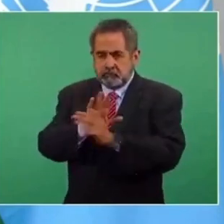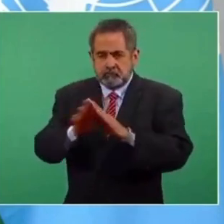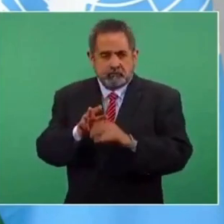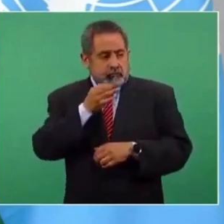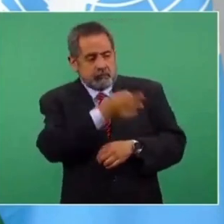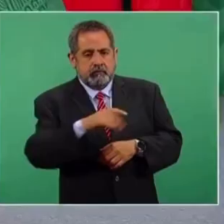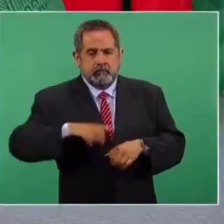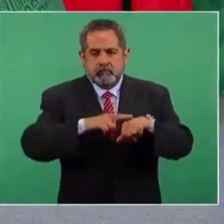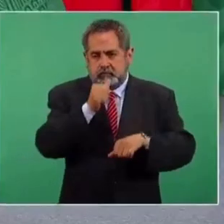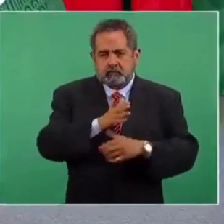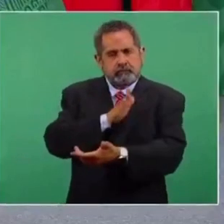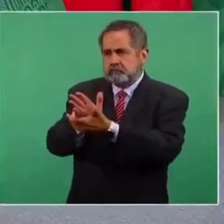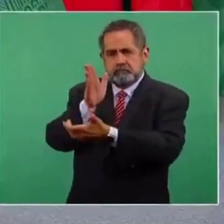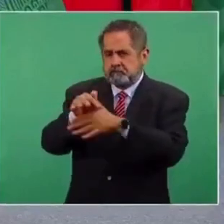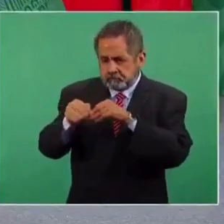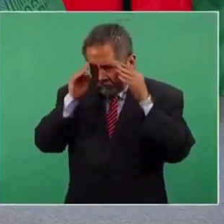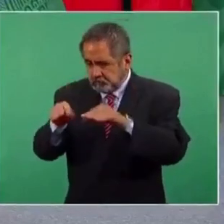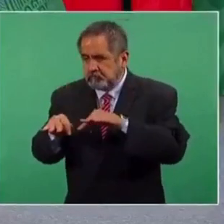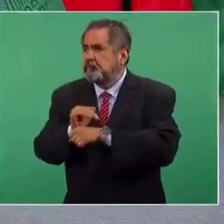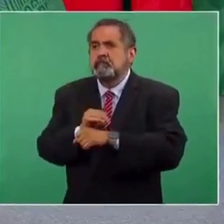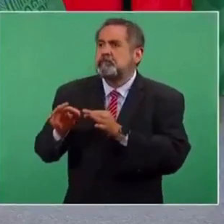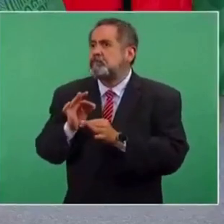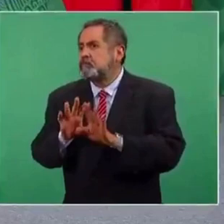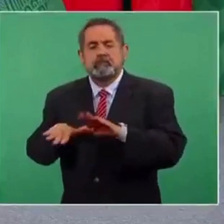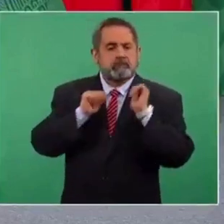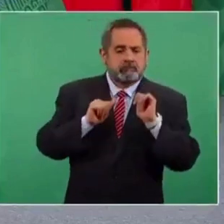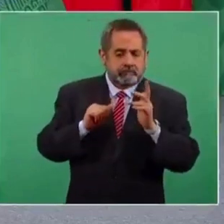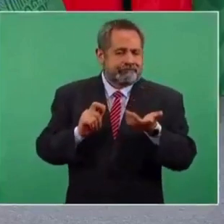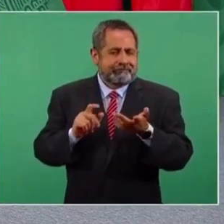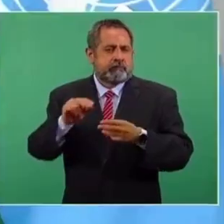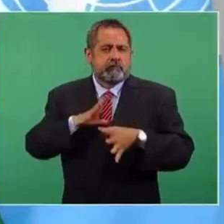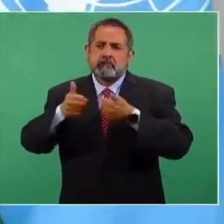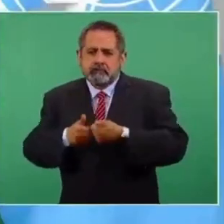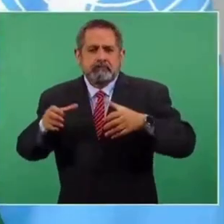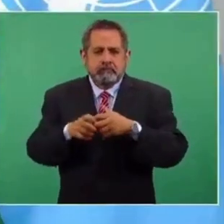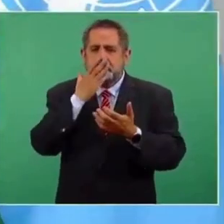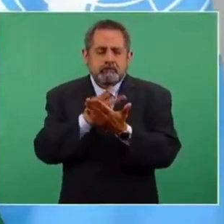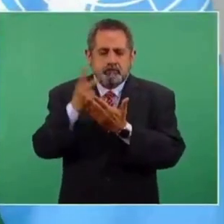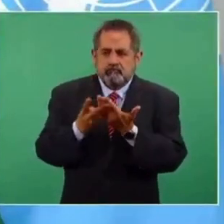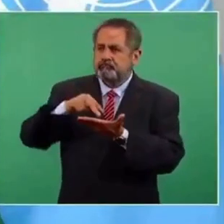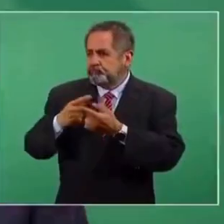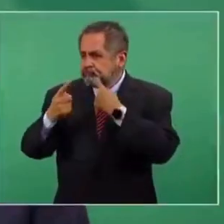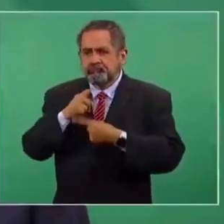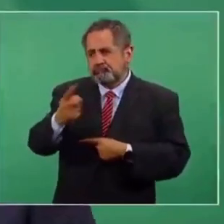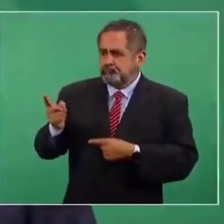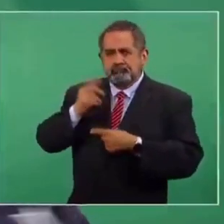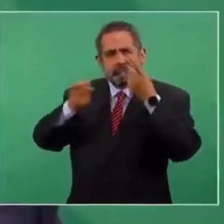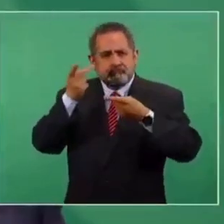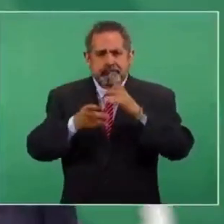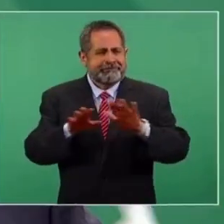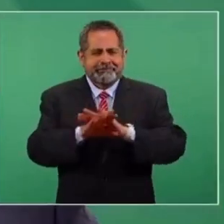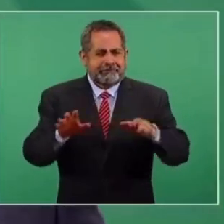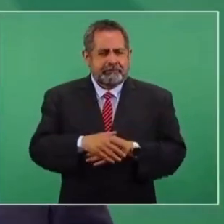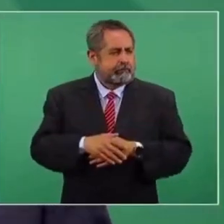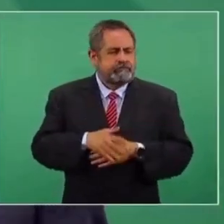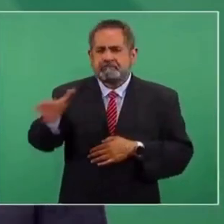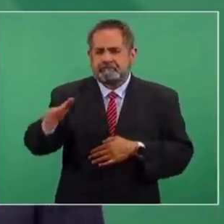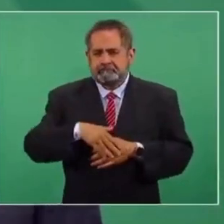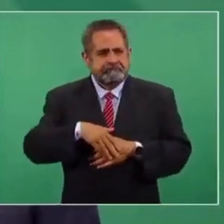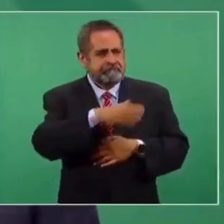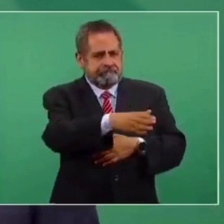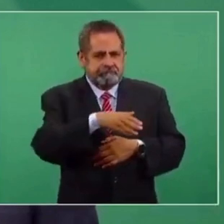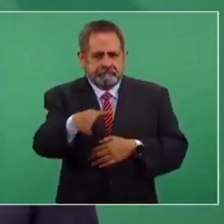ir de entrada por salida y a la obra, no hay programa, voy a llegar sin avisar